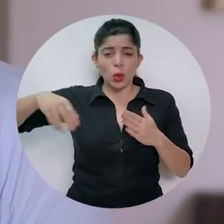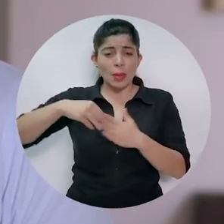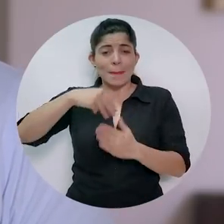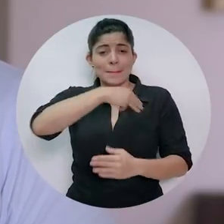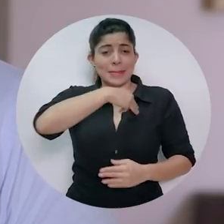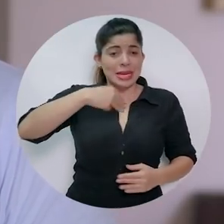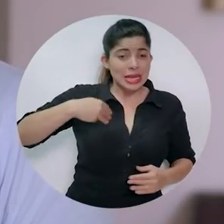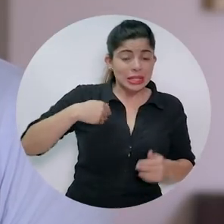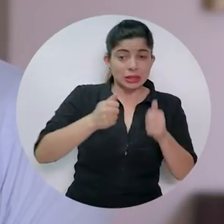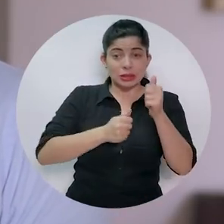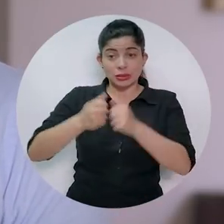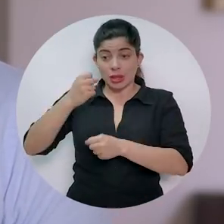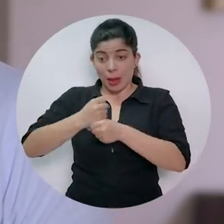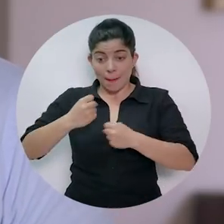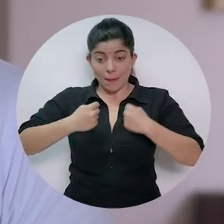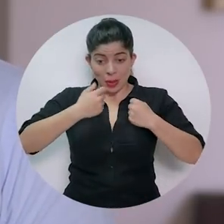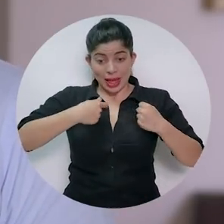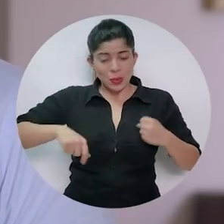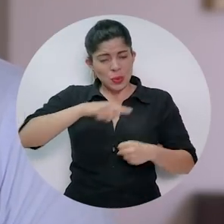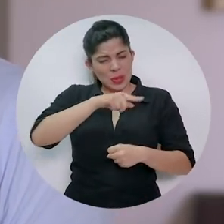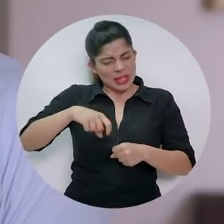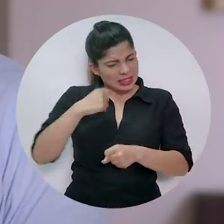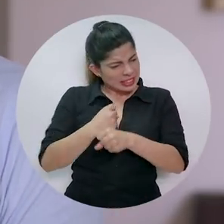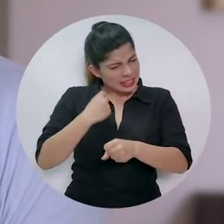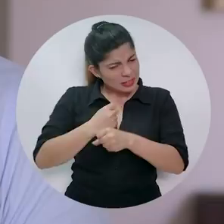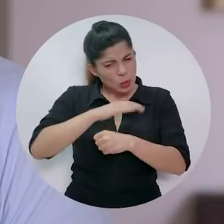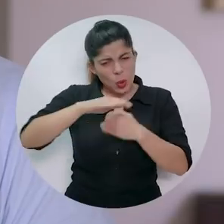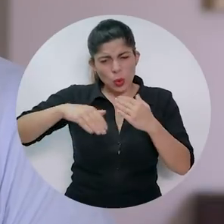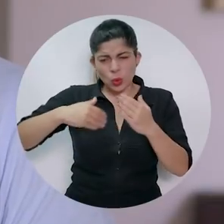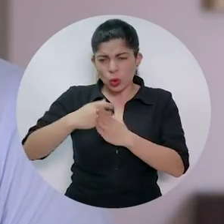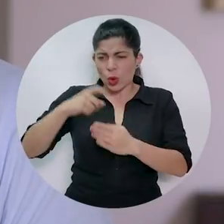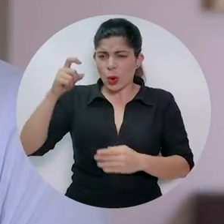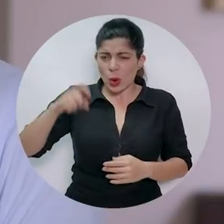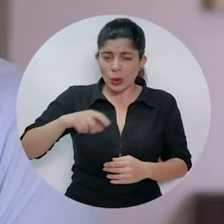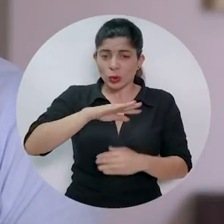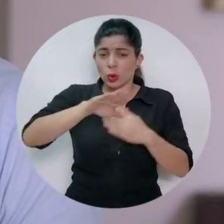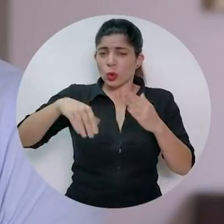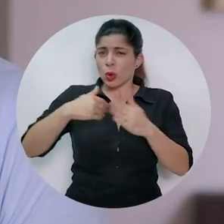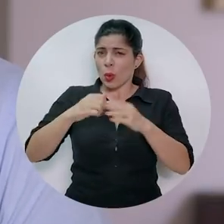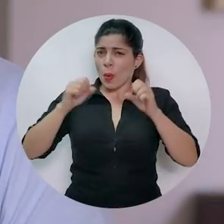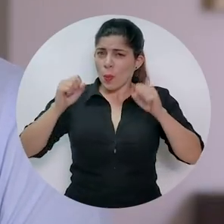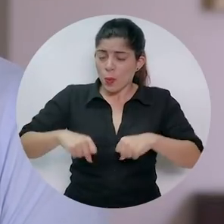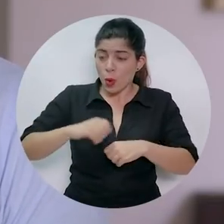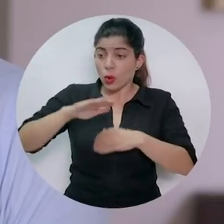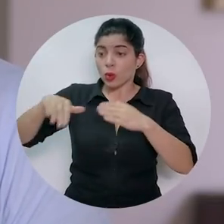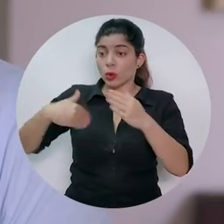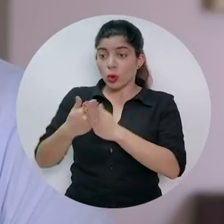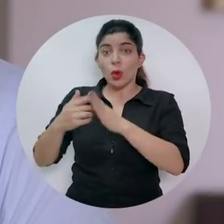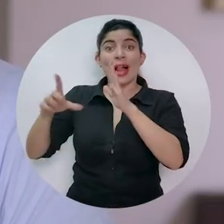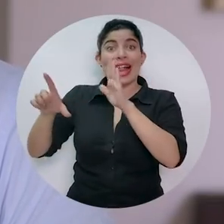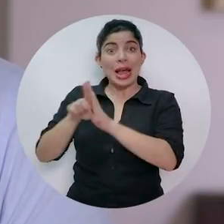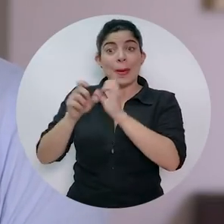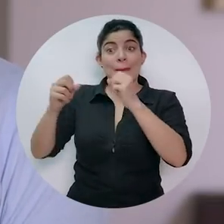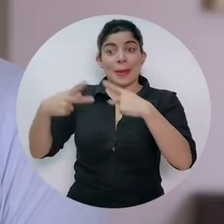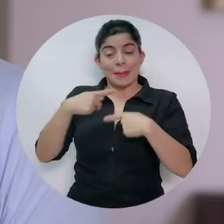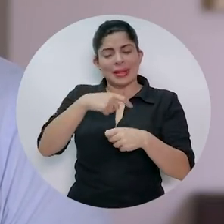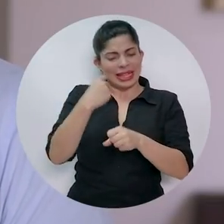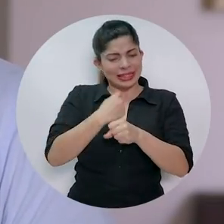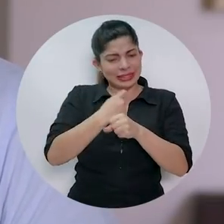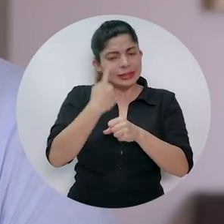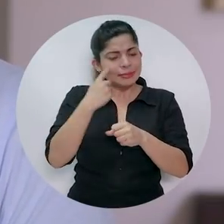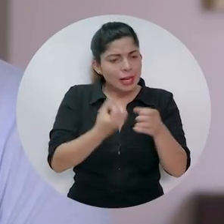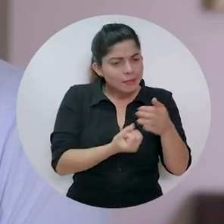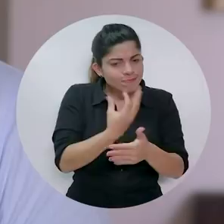jerarca del Poder Ejecutivo que haga todo lo necesario, todo lo que esté a su alcance y todo lo que la ley le permita para